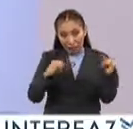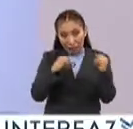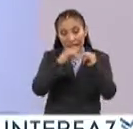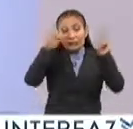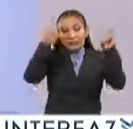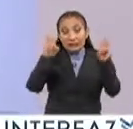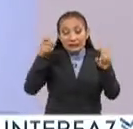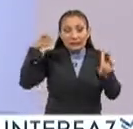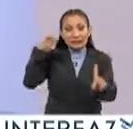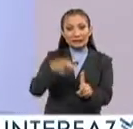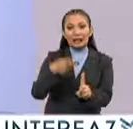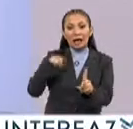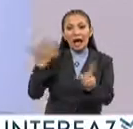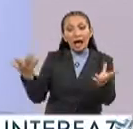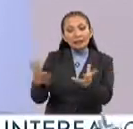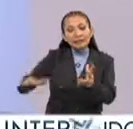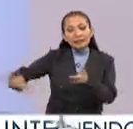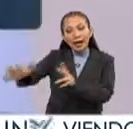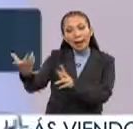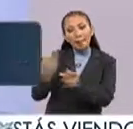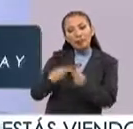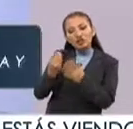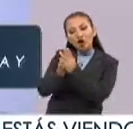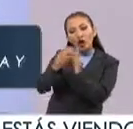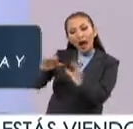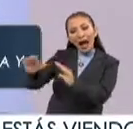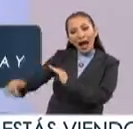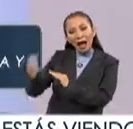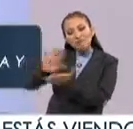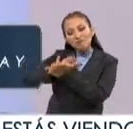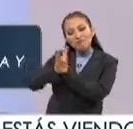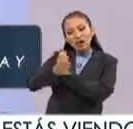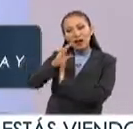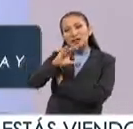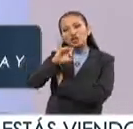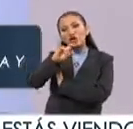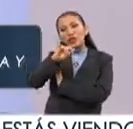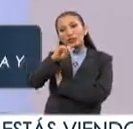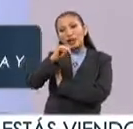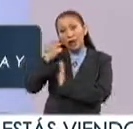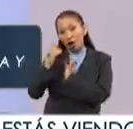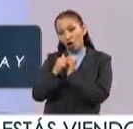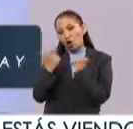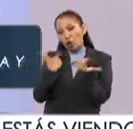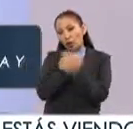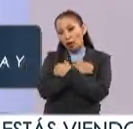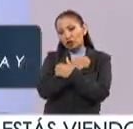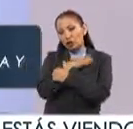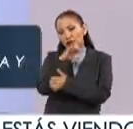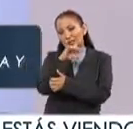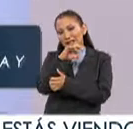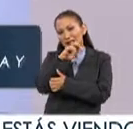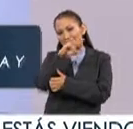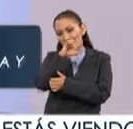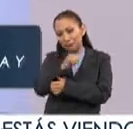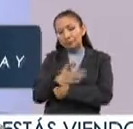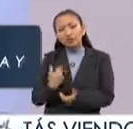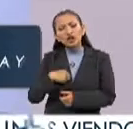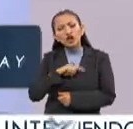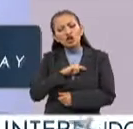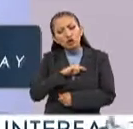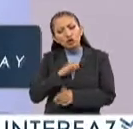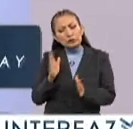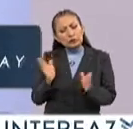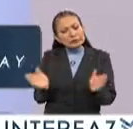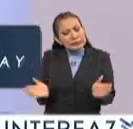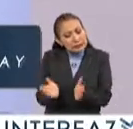relacionados con la construcción de ciudadanía, con la formación cívica, pero fíjate que le hemos dado un